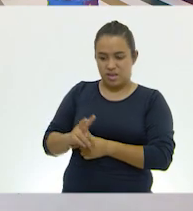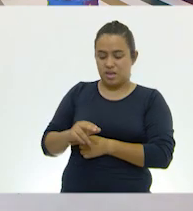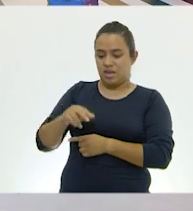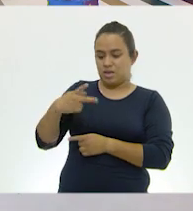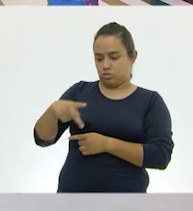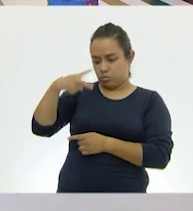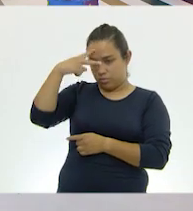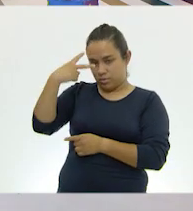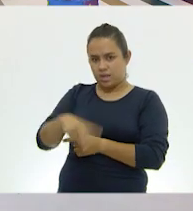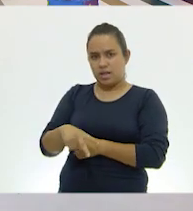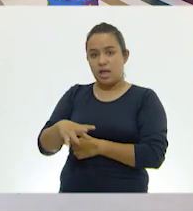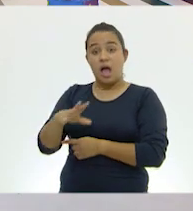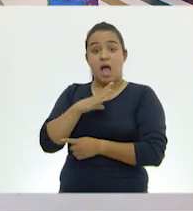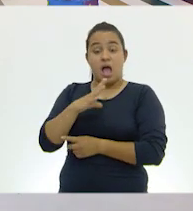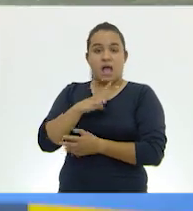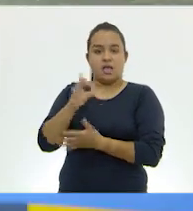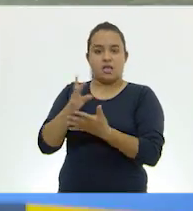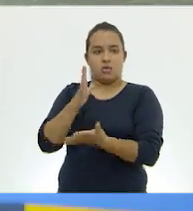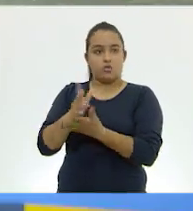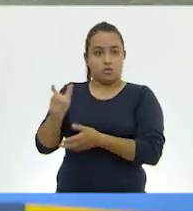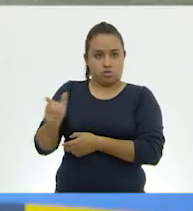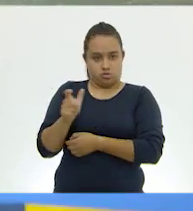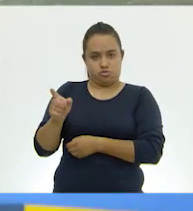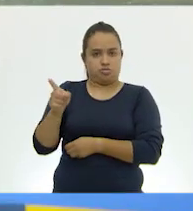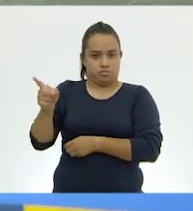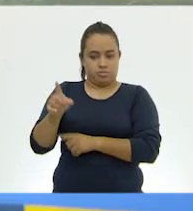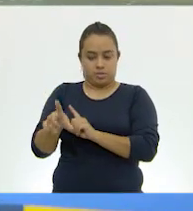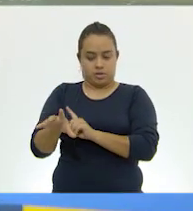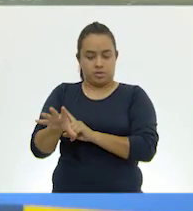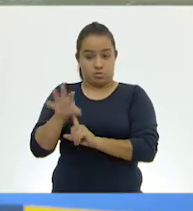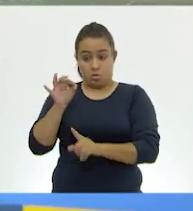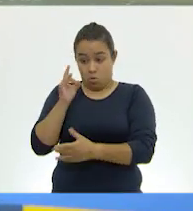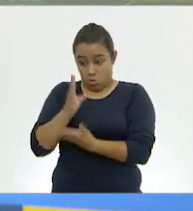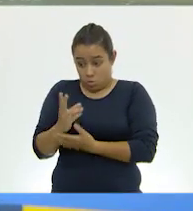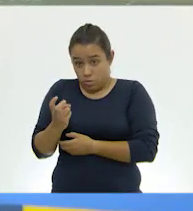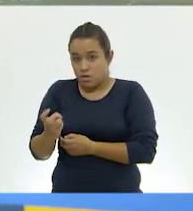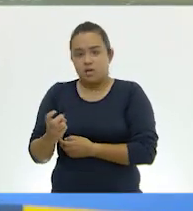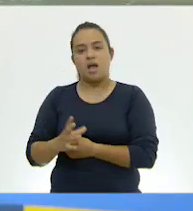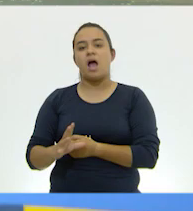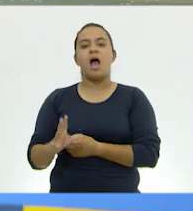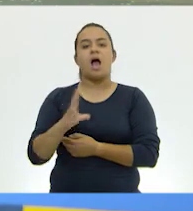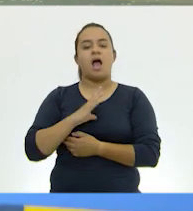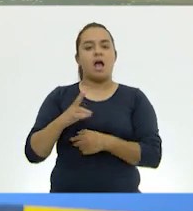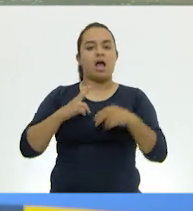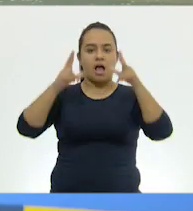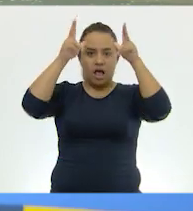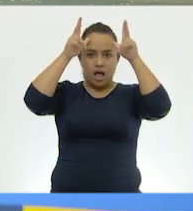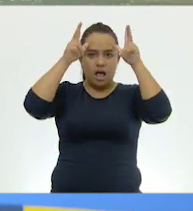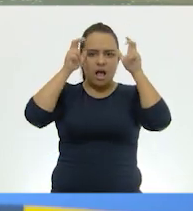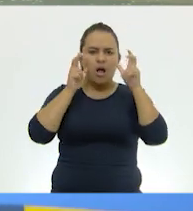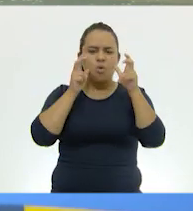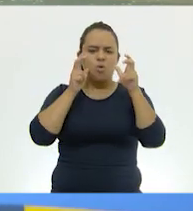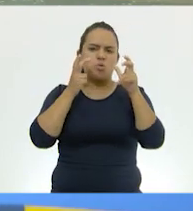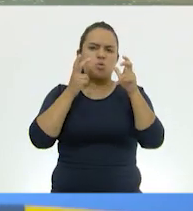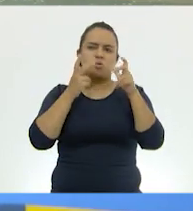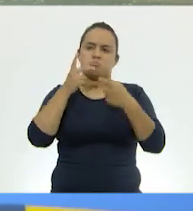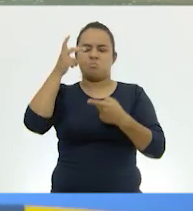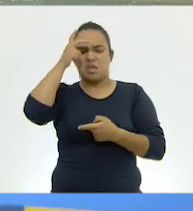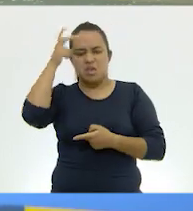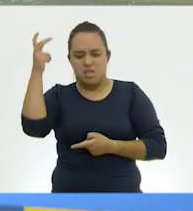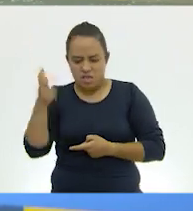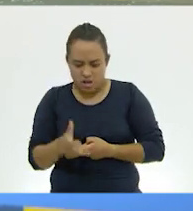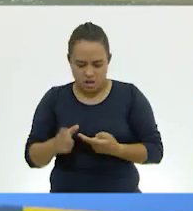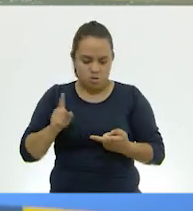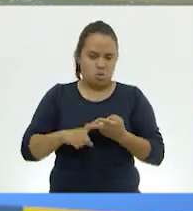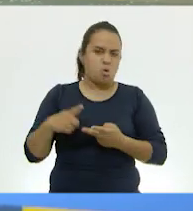mexicanum, que la encontramos solamente en Xochimilco. Muy bien. Si no, vamos a tener ajolotes en Hidalgo,